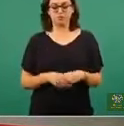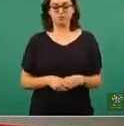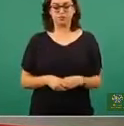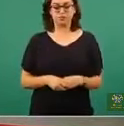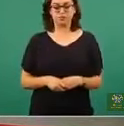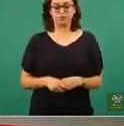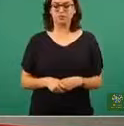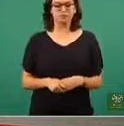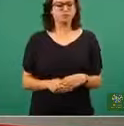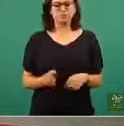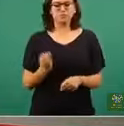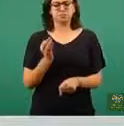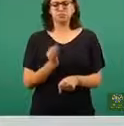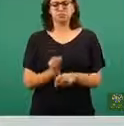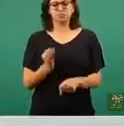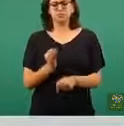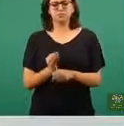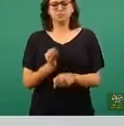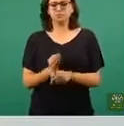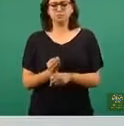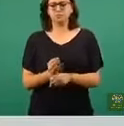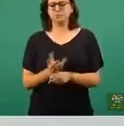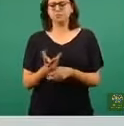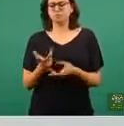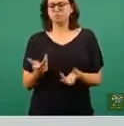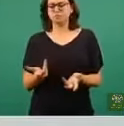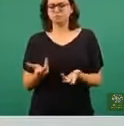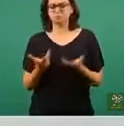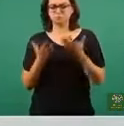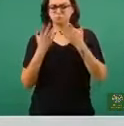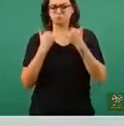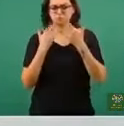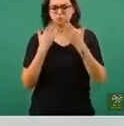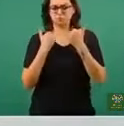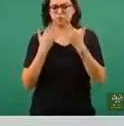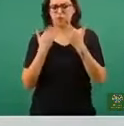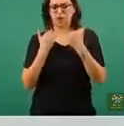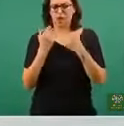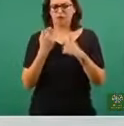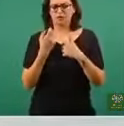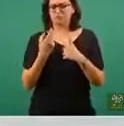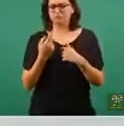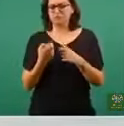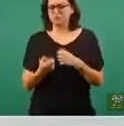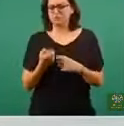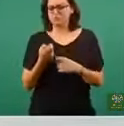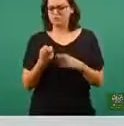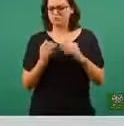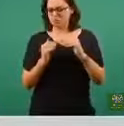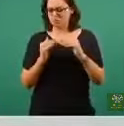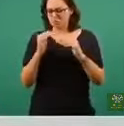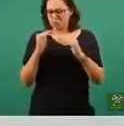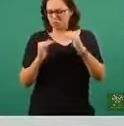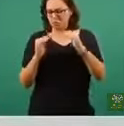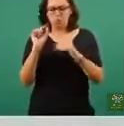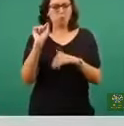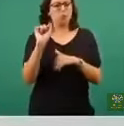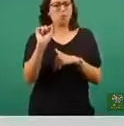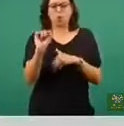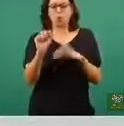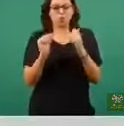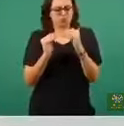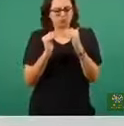visto, es un indicador que puede tener variaciones de pequeños puntos porcentuales en el comportamiento, digamos,